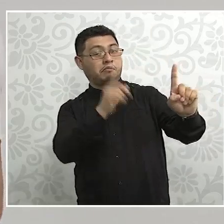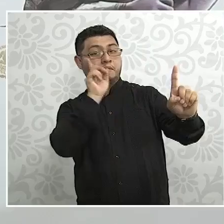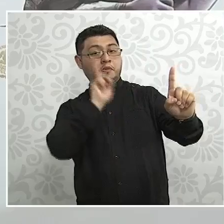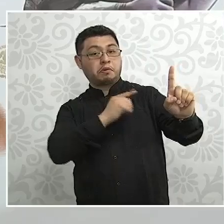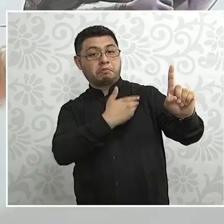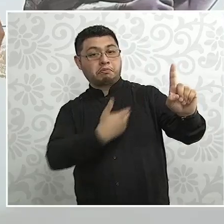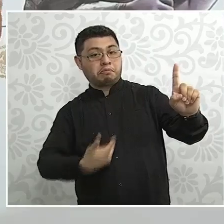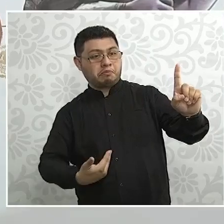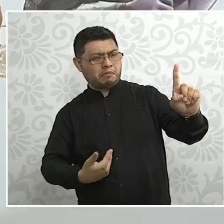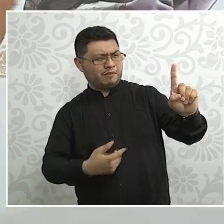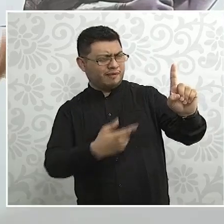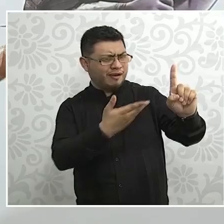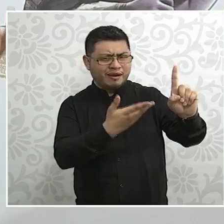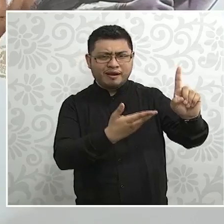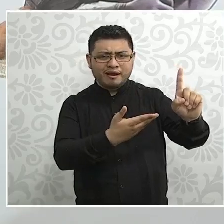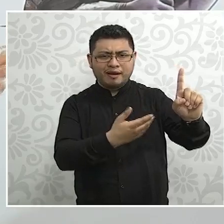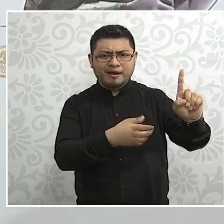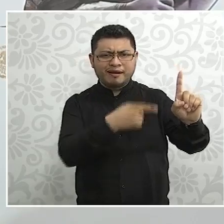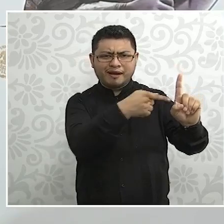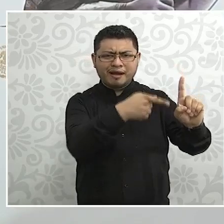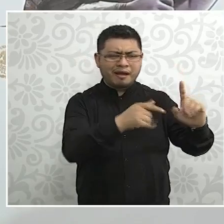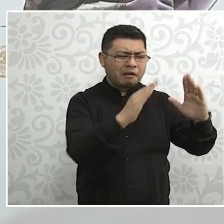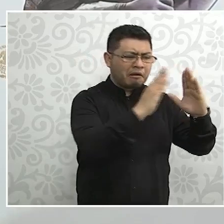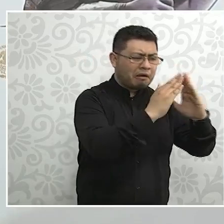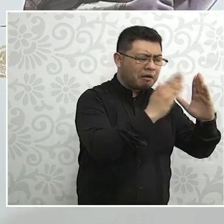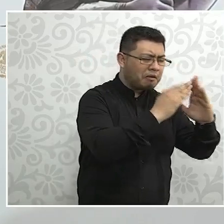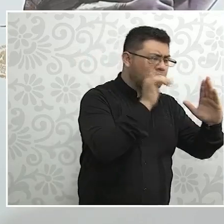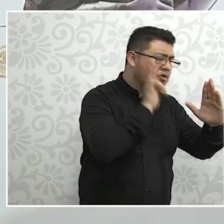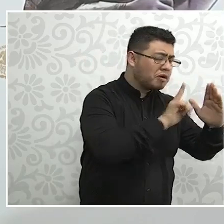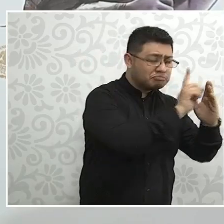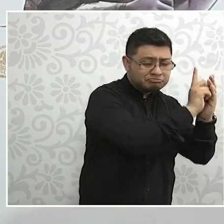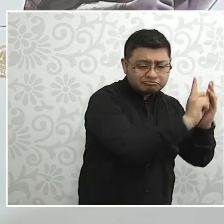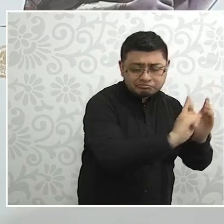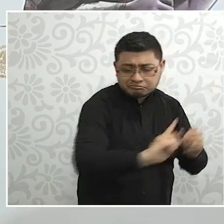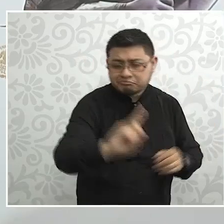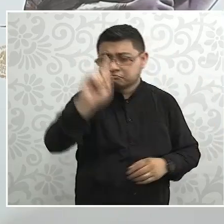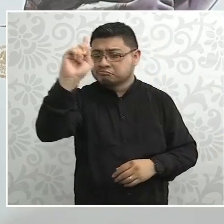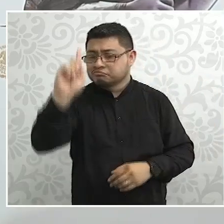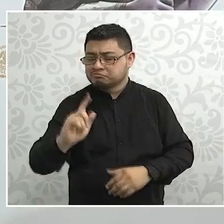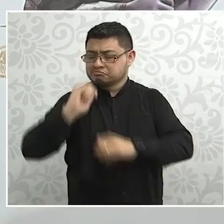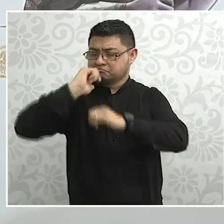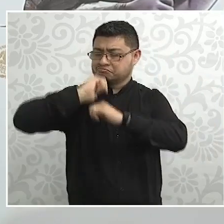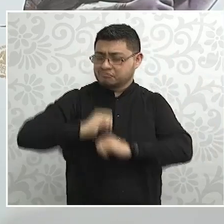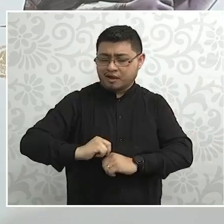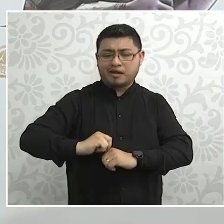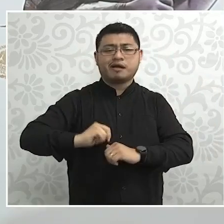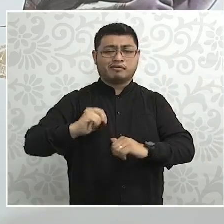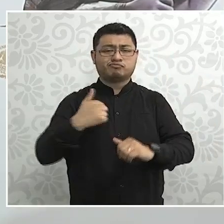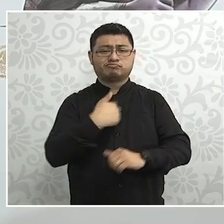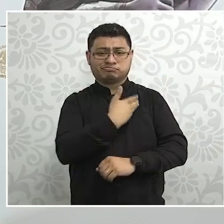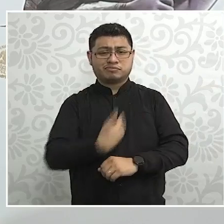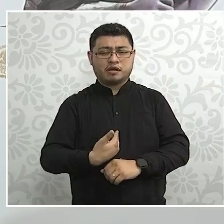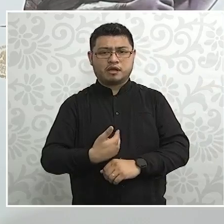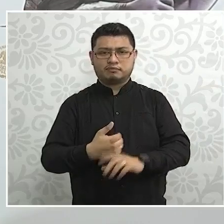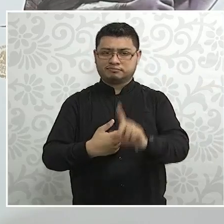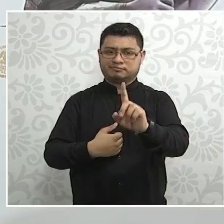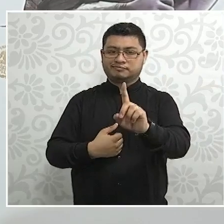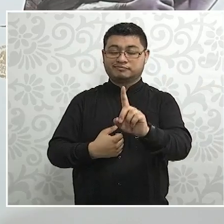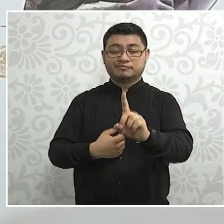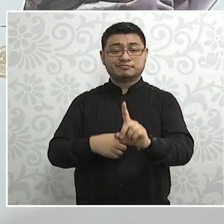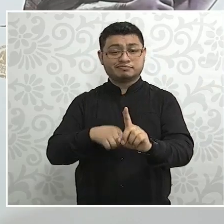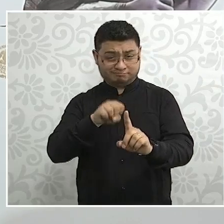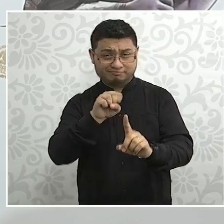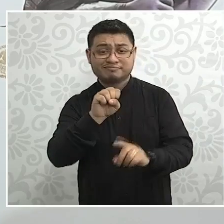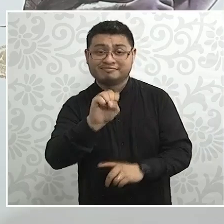dijo, llegó un ama de casa a la presidencia y les dije, a mucha honra, soy presidenta, soy ama de